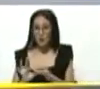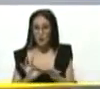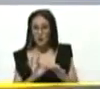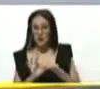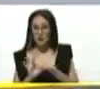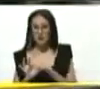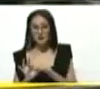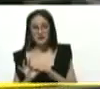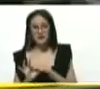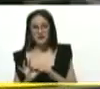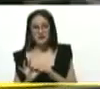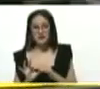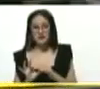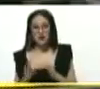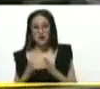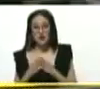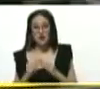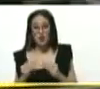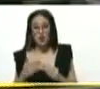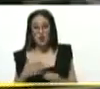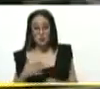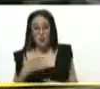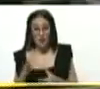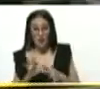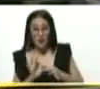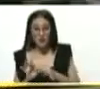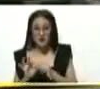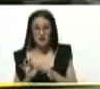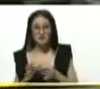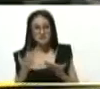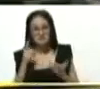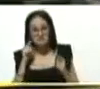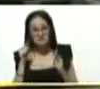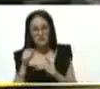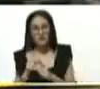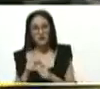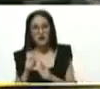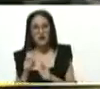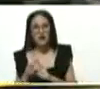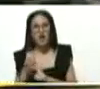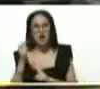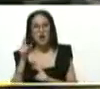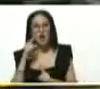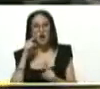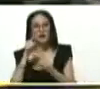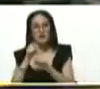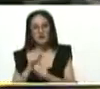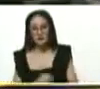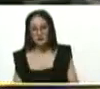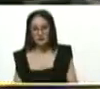unir a todo el que pueda ser unido en función del logro de los objetivos.